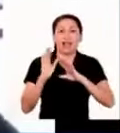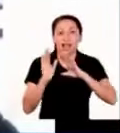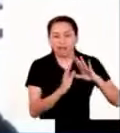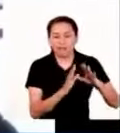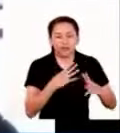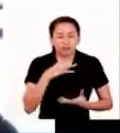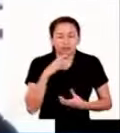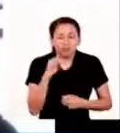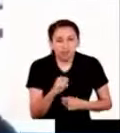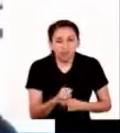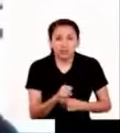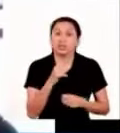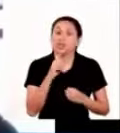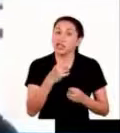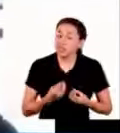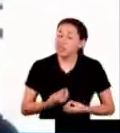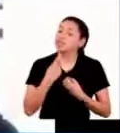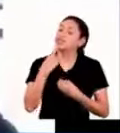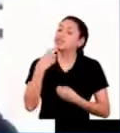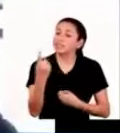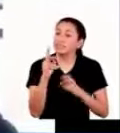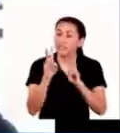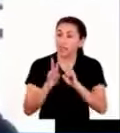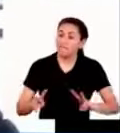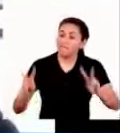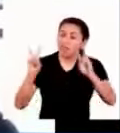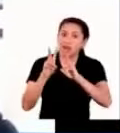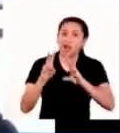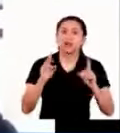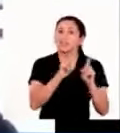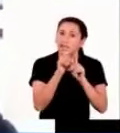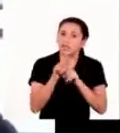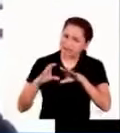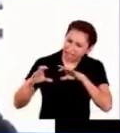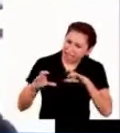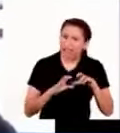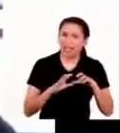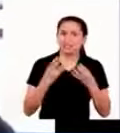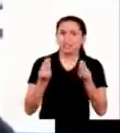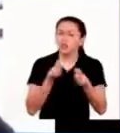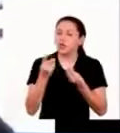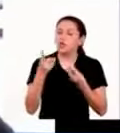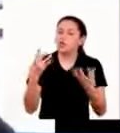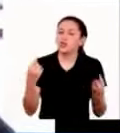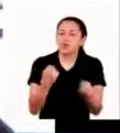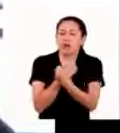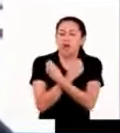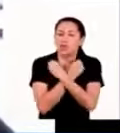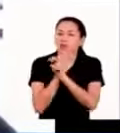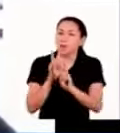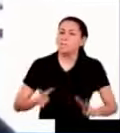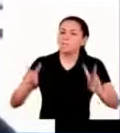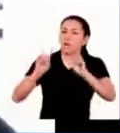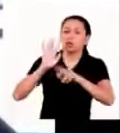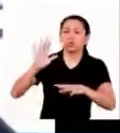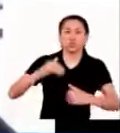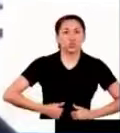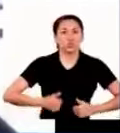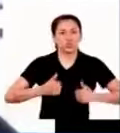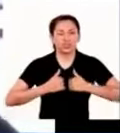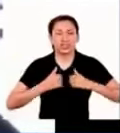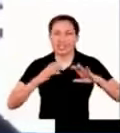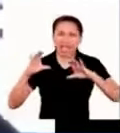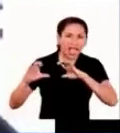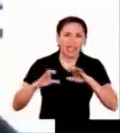valorar y decir con palabras y acciones lo mucho que valoramos su vida hacerlo